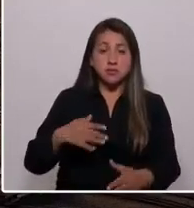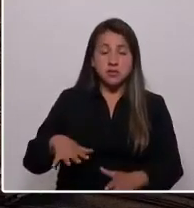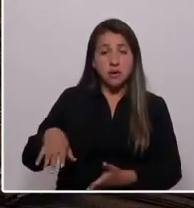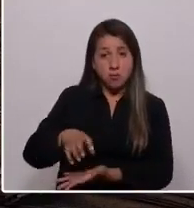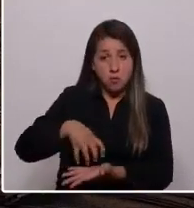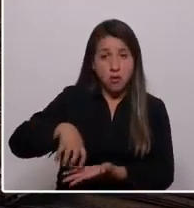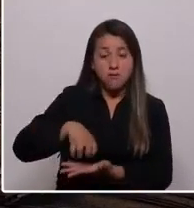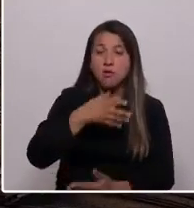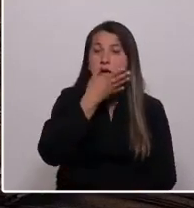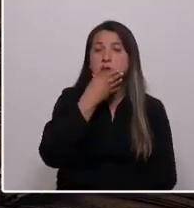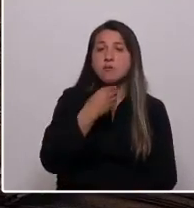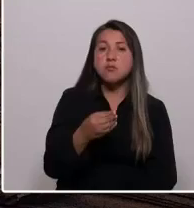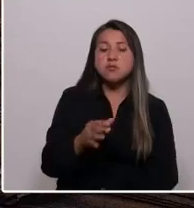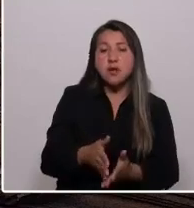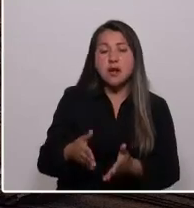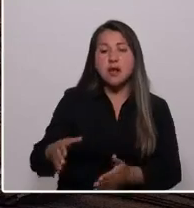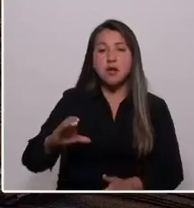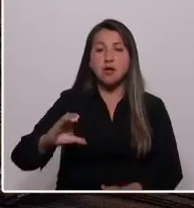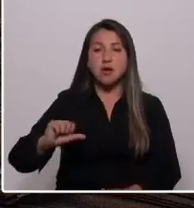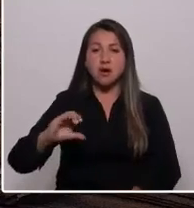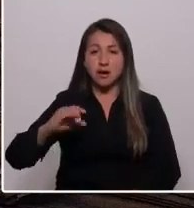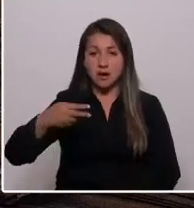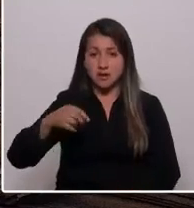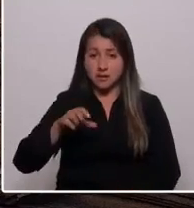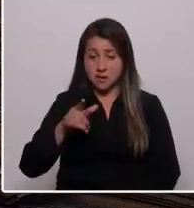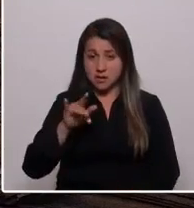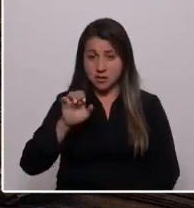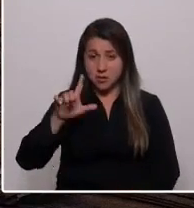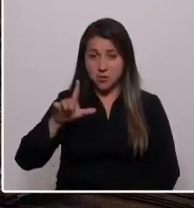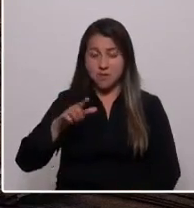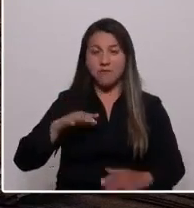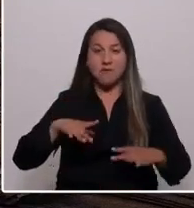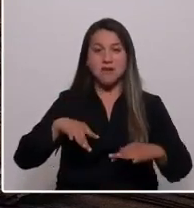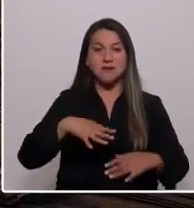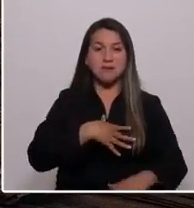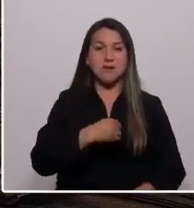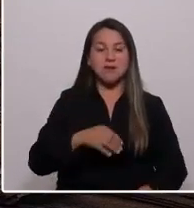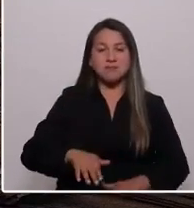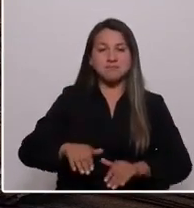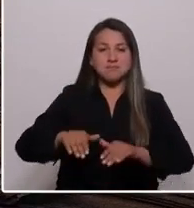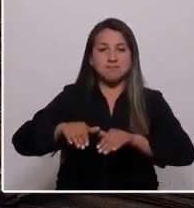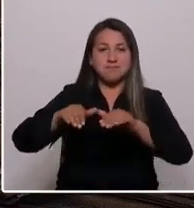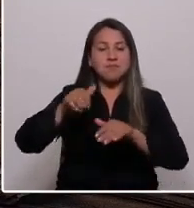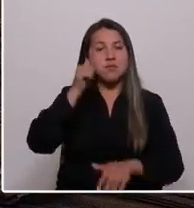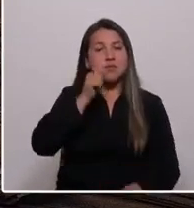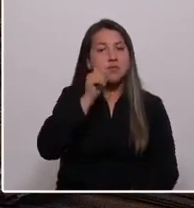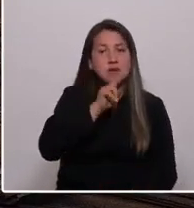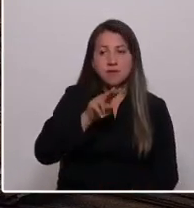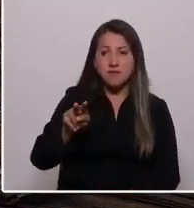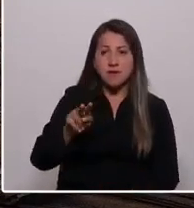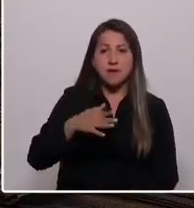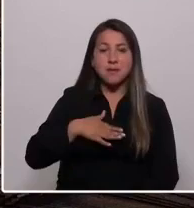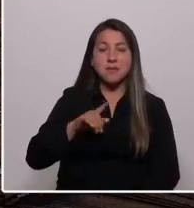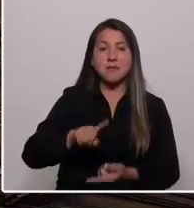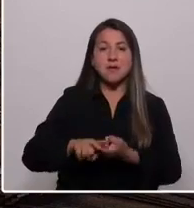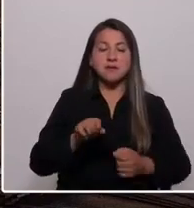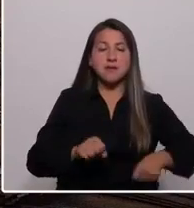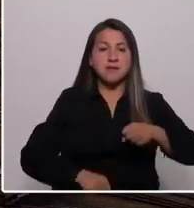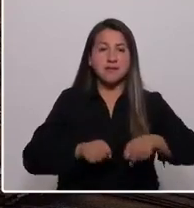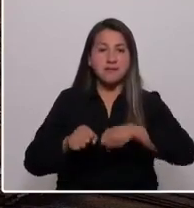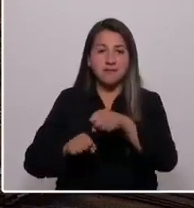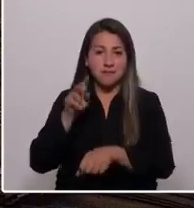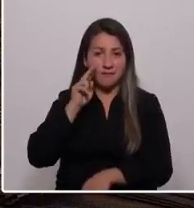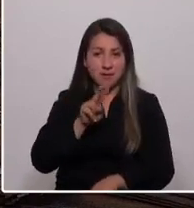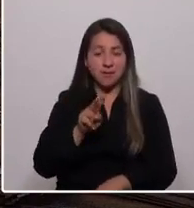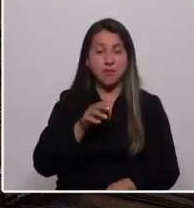hermoso al lado del río Cachapual, donde ahora crecen felices mis niños y donde todos los días mi Mario juega con ellos en bici. Vengo